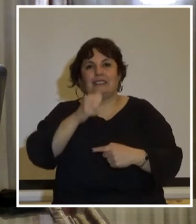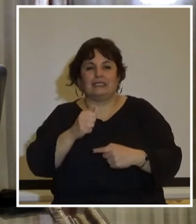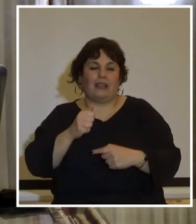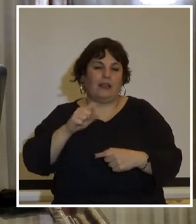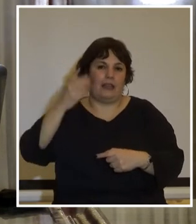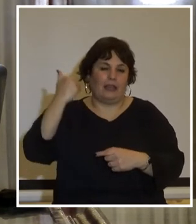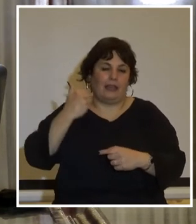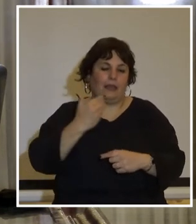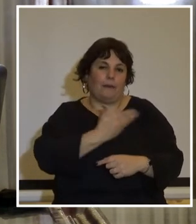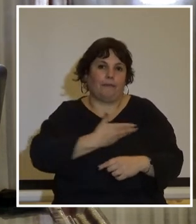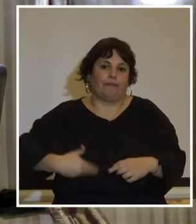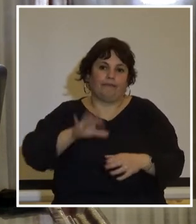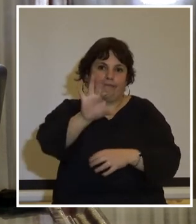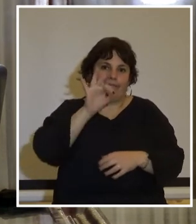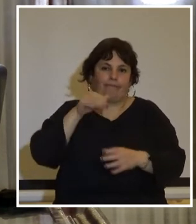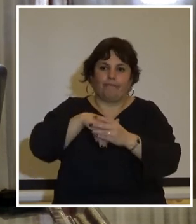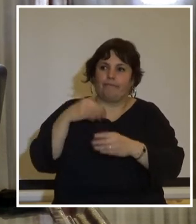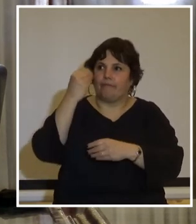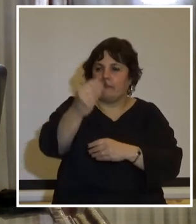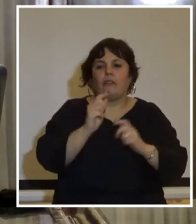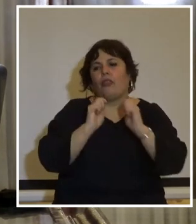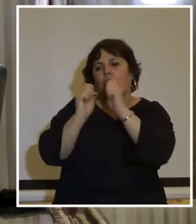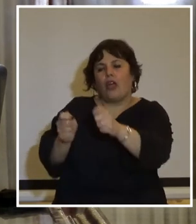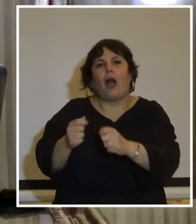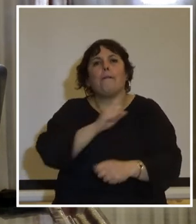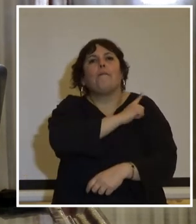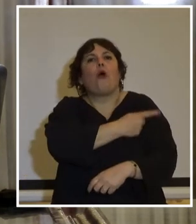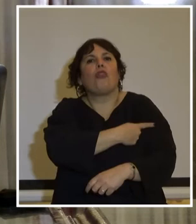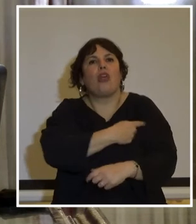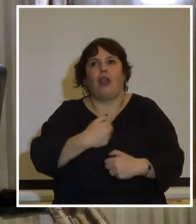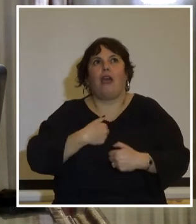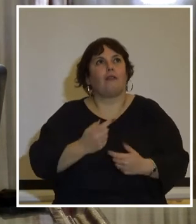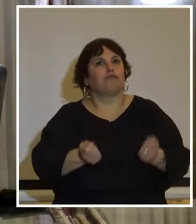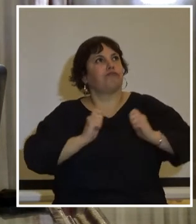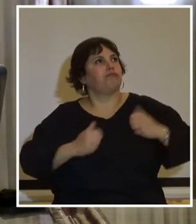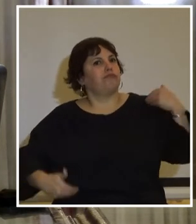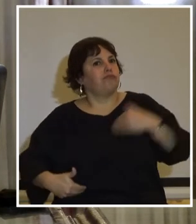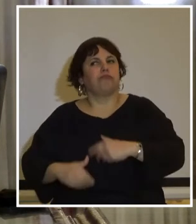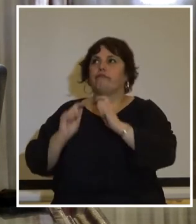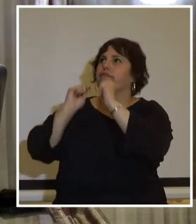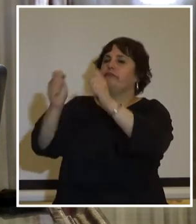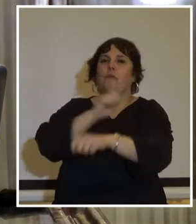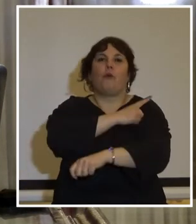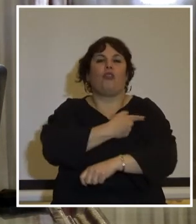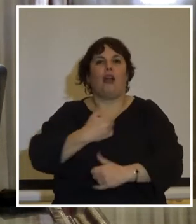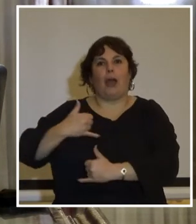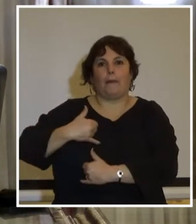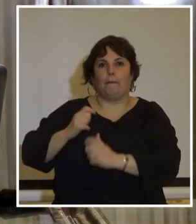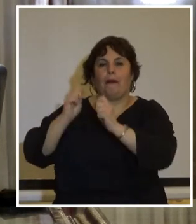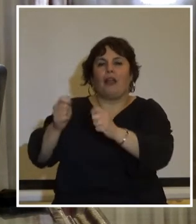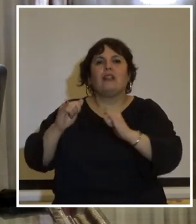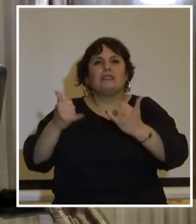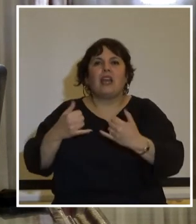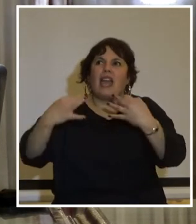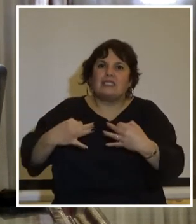elegido democráticamente cede una parte sustancial del poder conferido en su investidura a las fuerzas armadas al aceptar las exigencias de